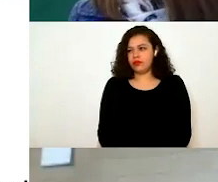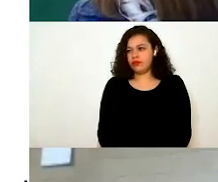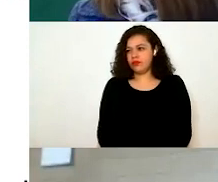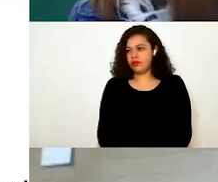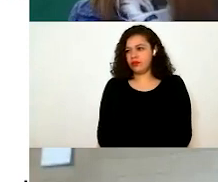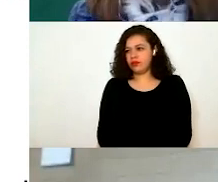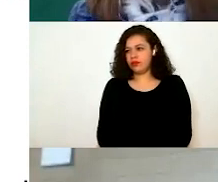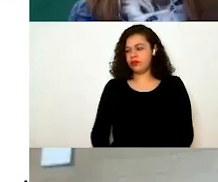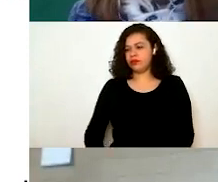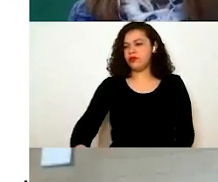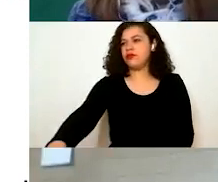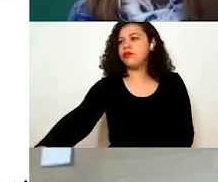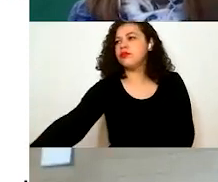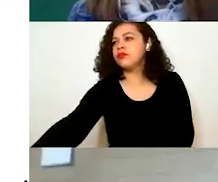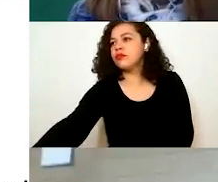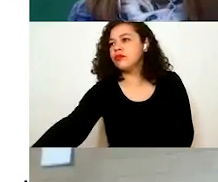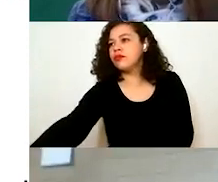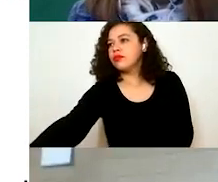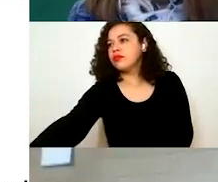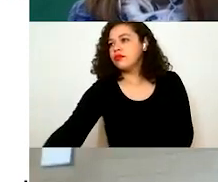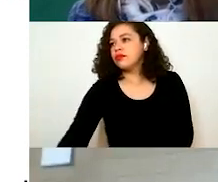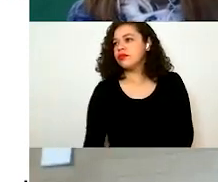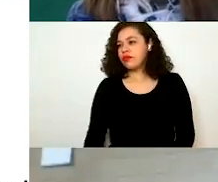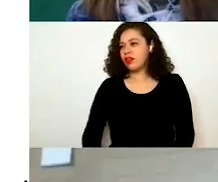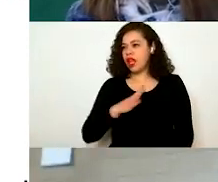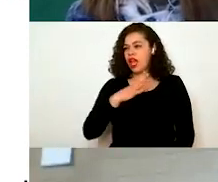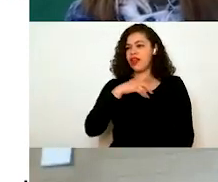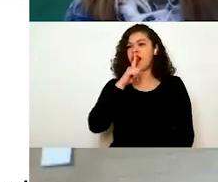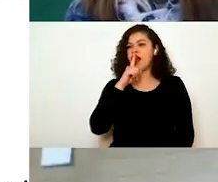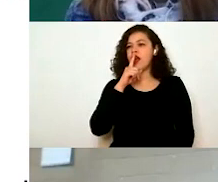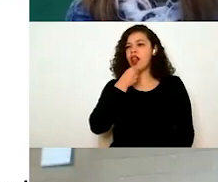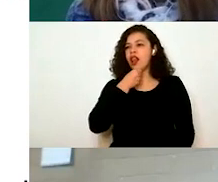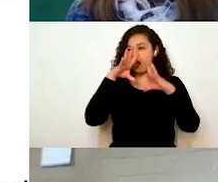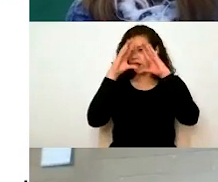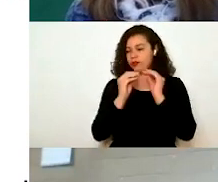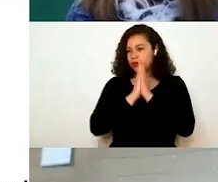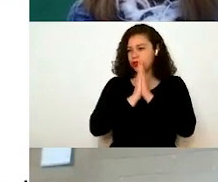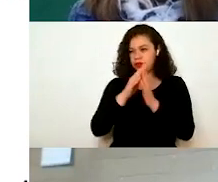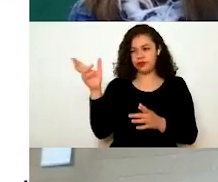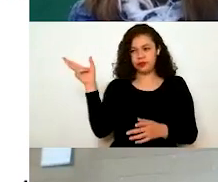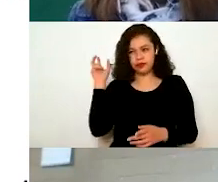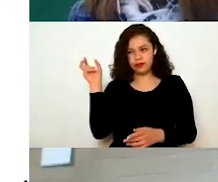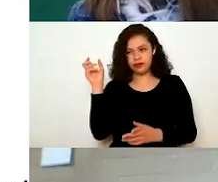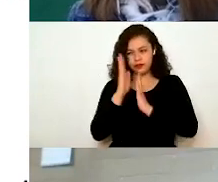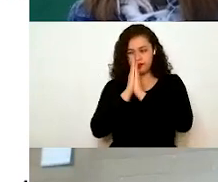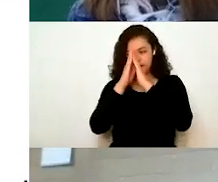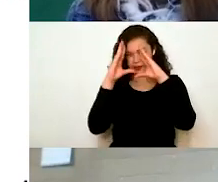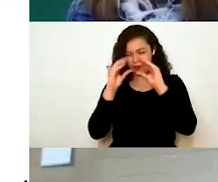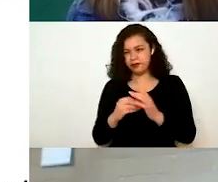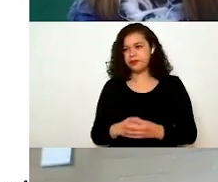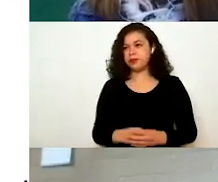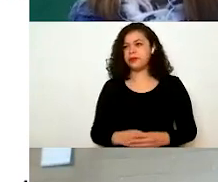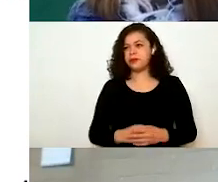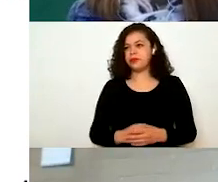¿Qué es la atención? Por ahí oigo un micrófono, por favor, si nos ayudan a apagarlo. Les comentaba que cuando